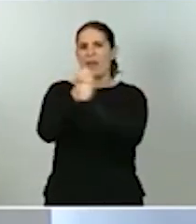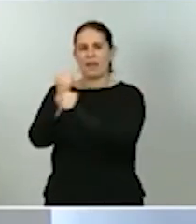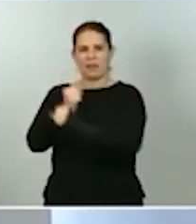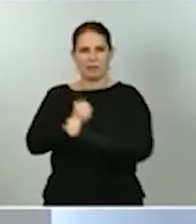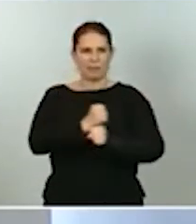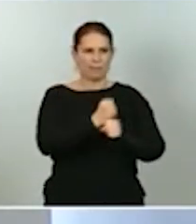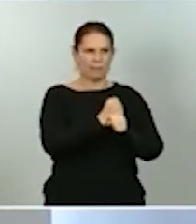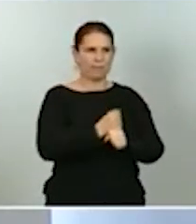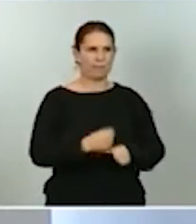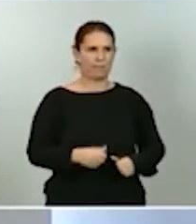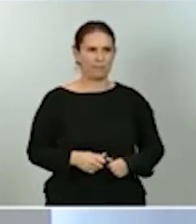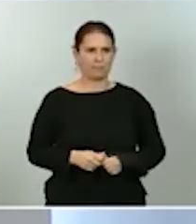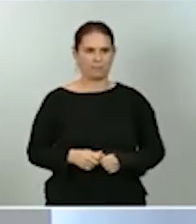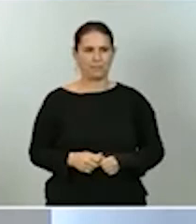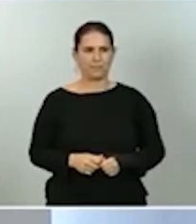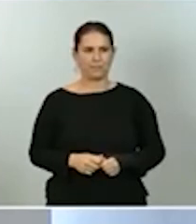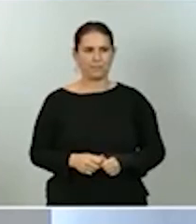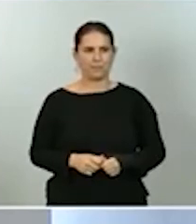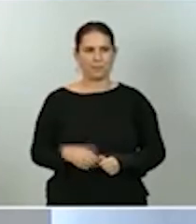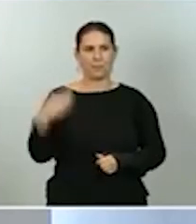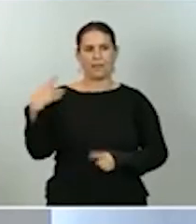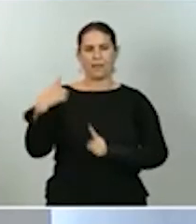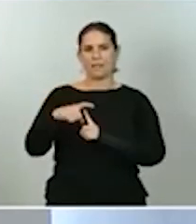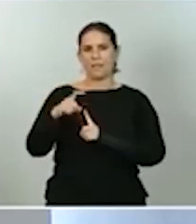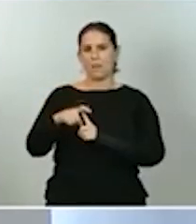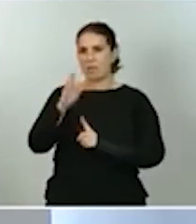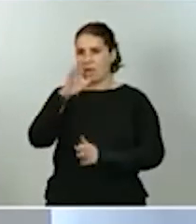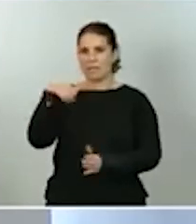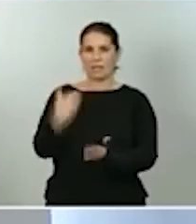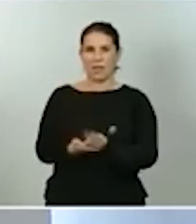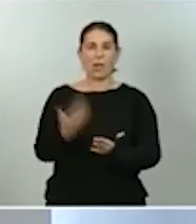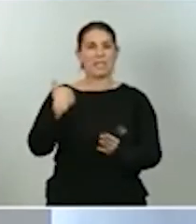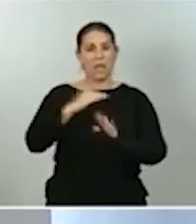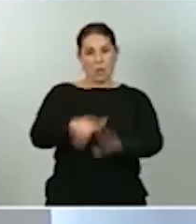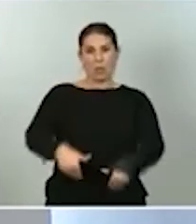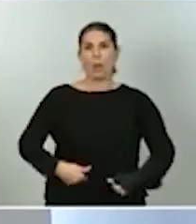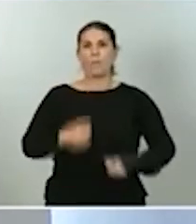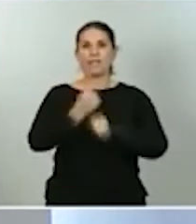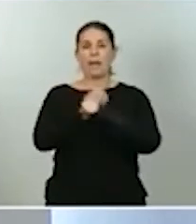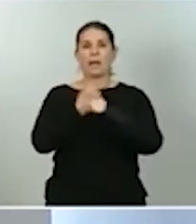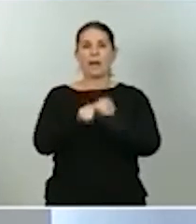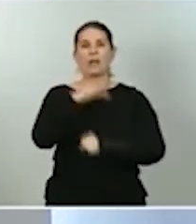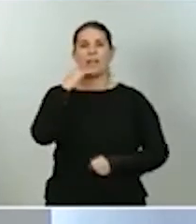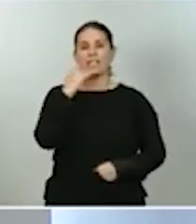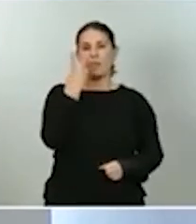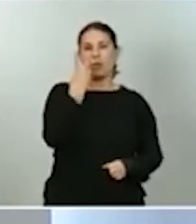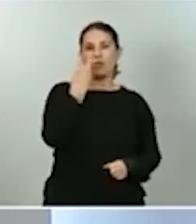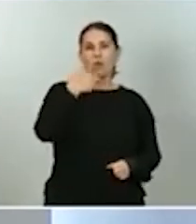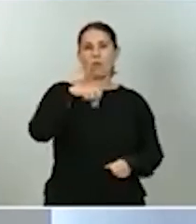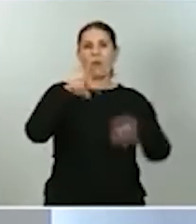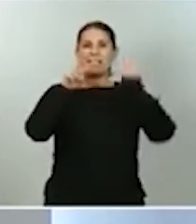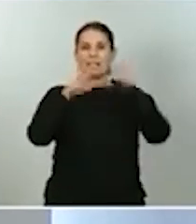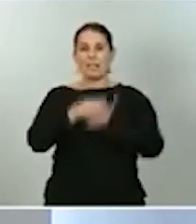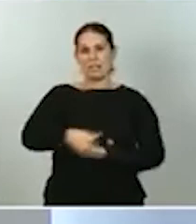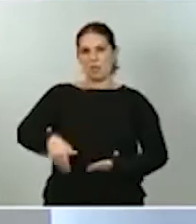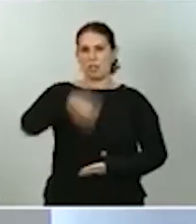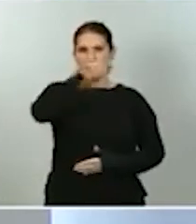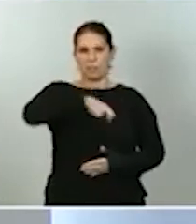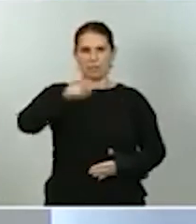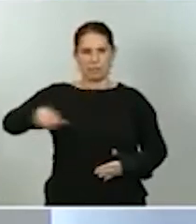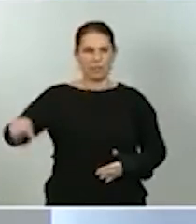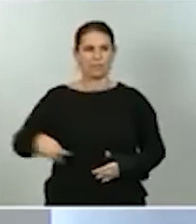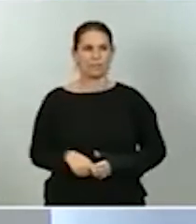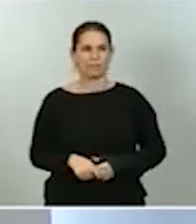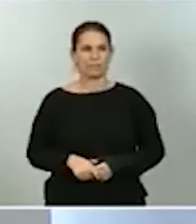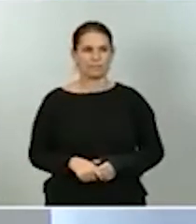De hecho, desde mayo se han reincorporado a su empleo casi 2,7 millones de personas. Desde el